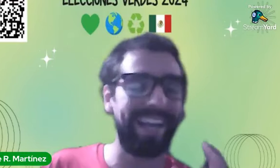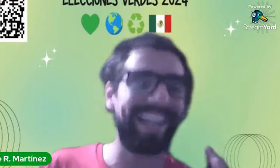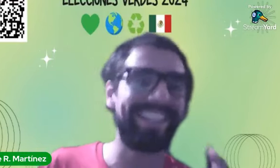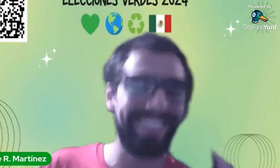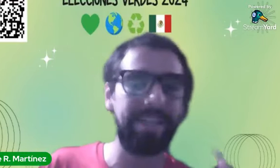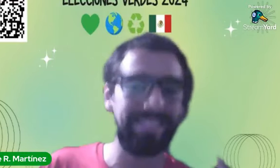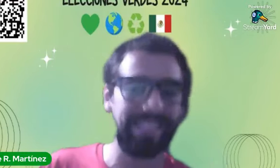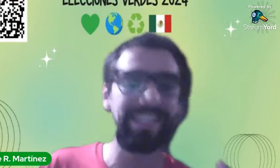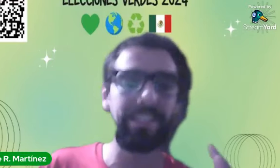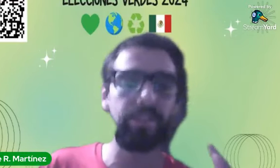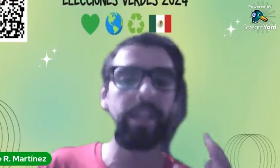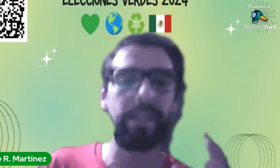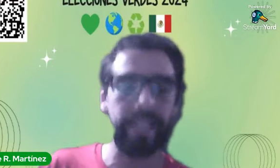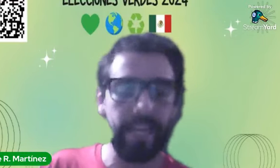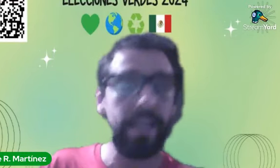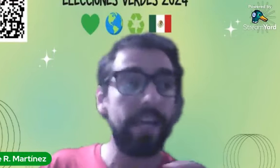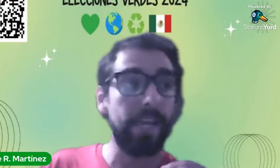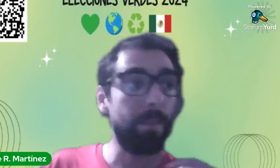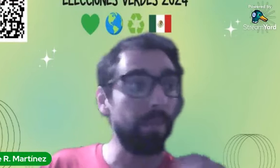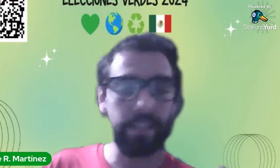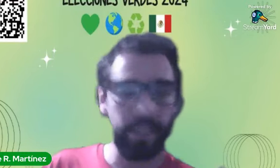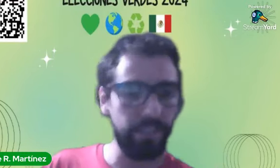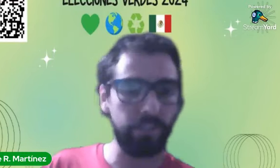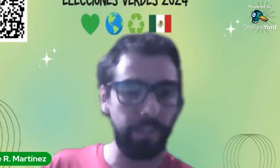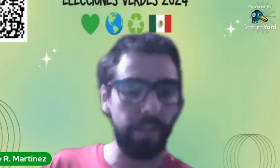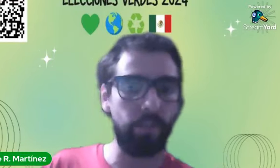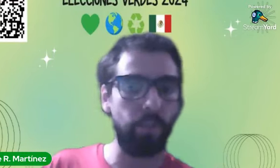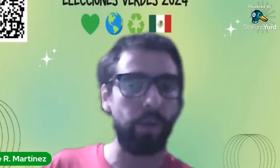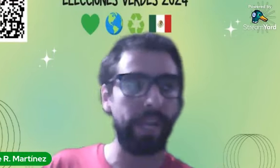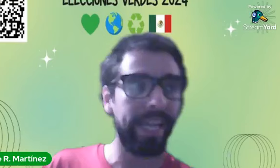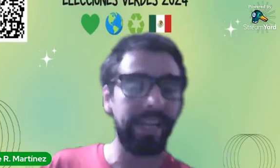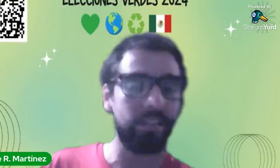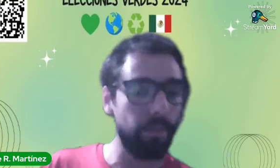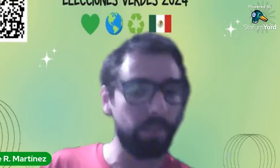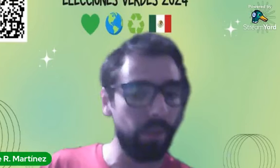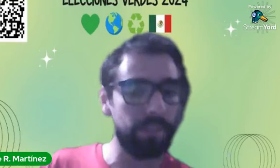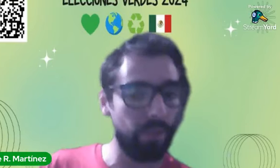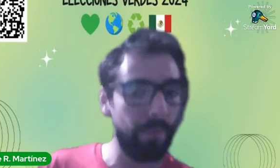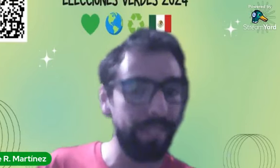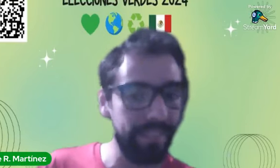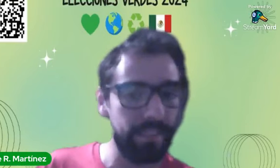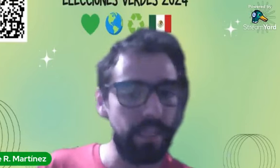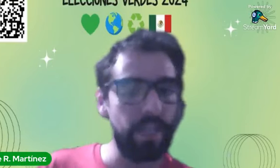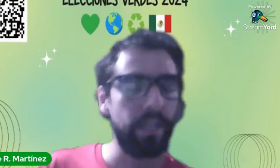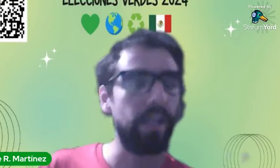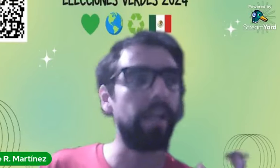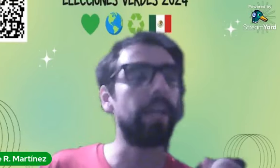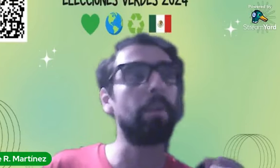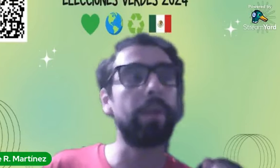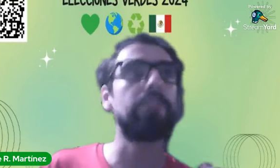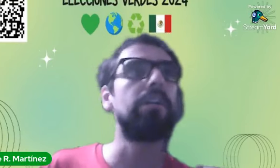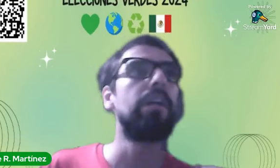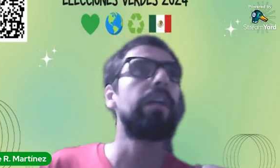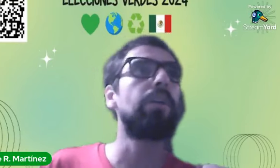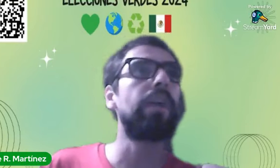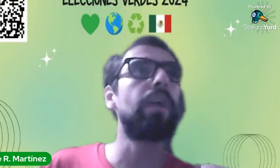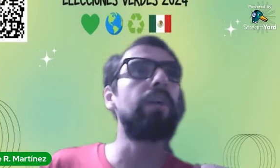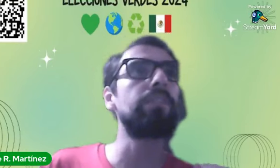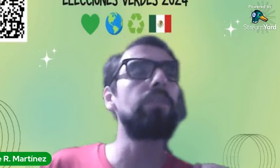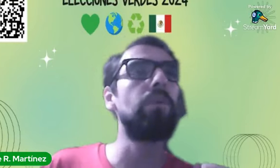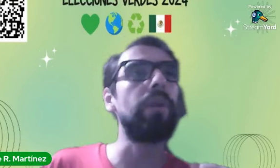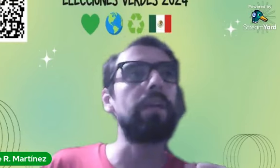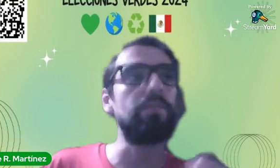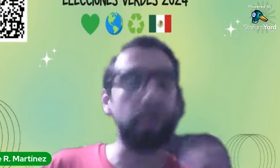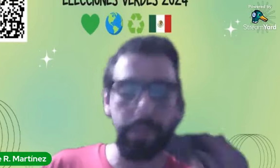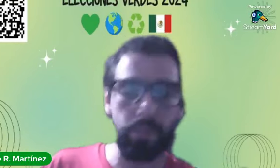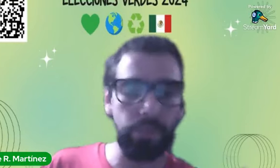para garantizar el bienestar de la ciudadanía y poder de hecho servir como eje rector para todo el resto del país pero bueno creo que con eso